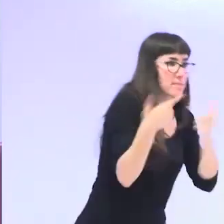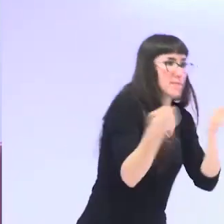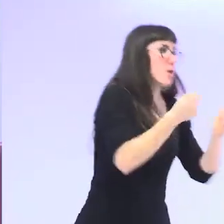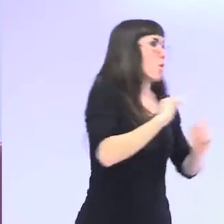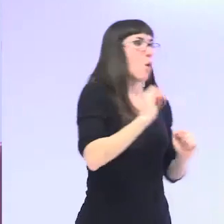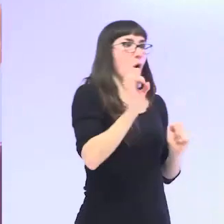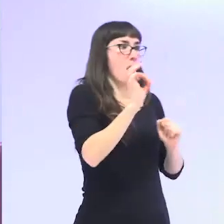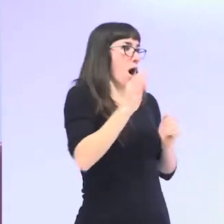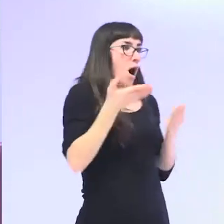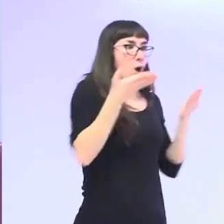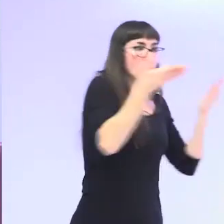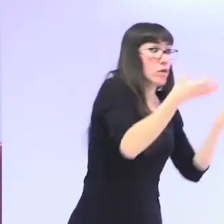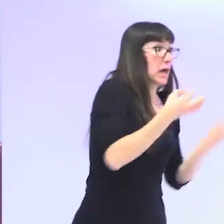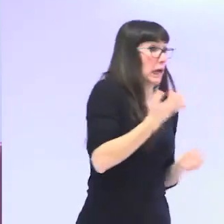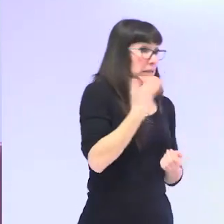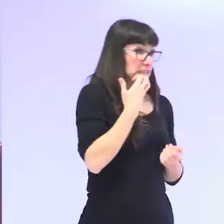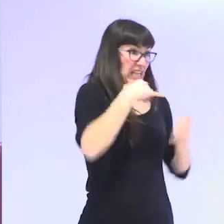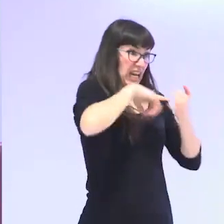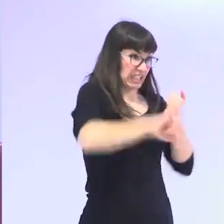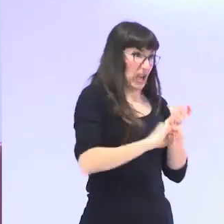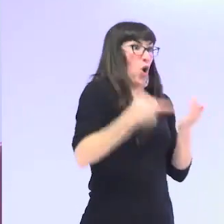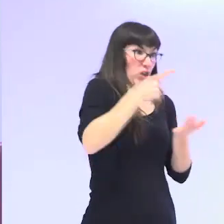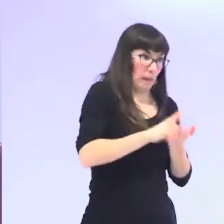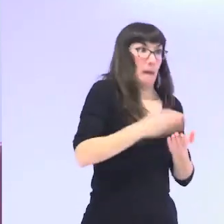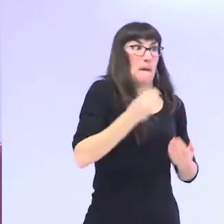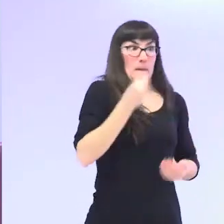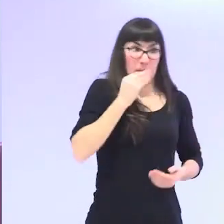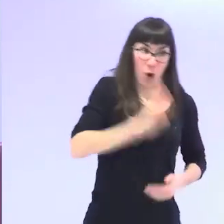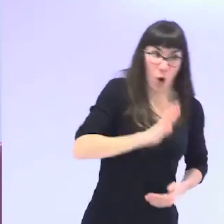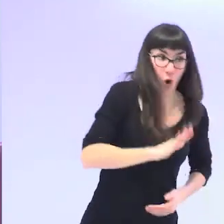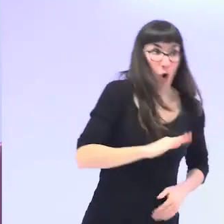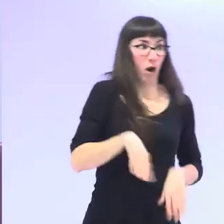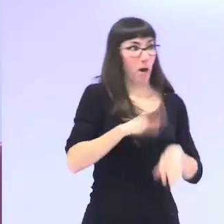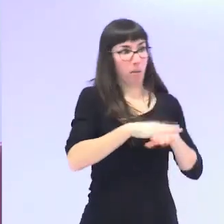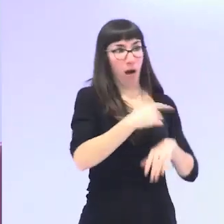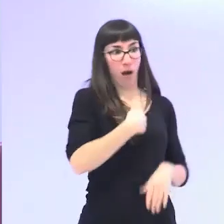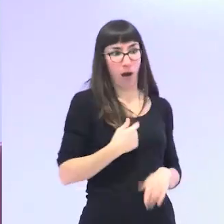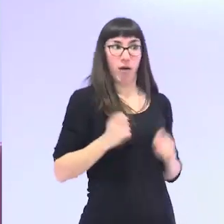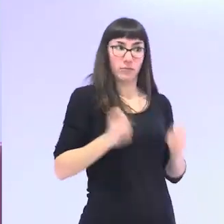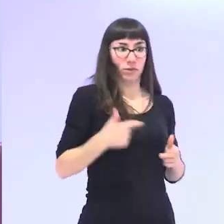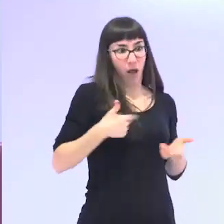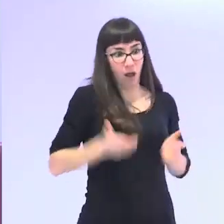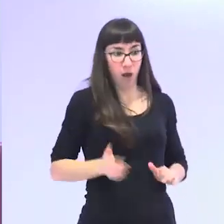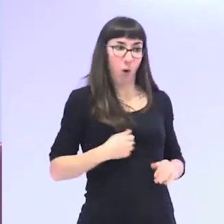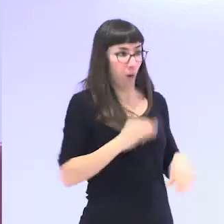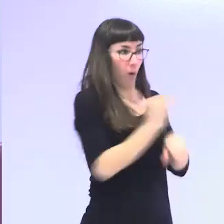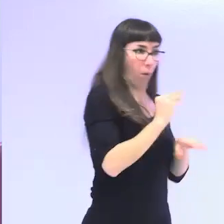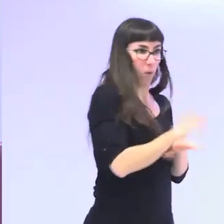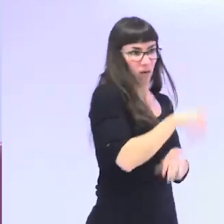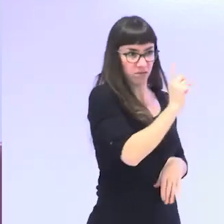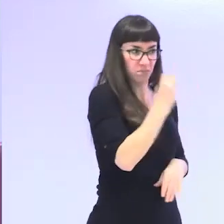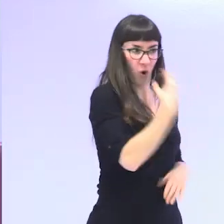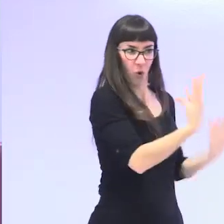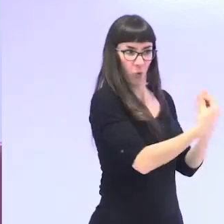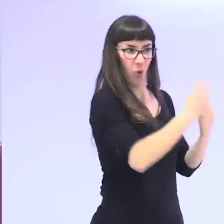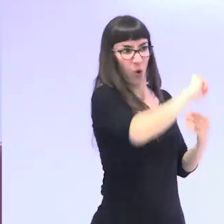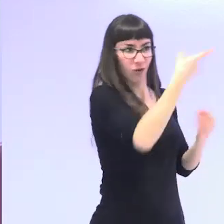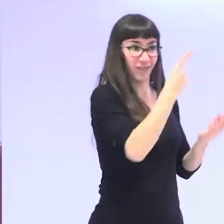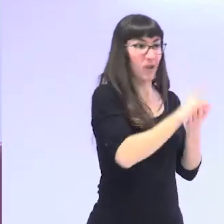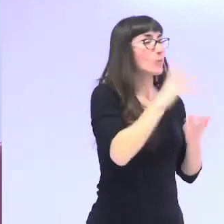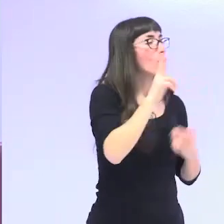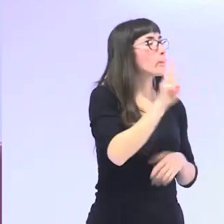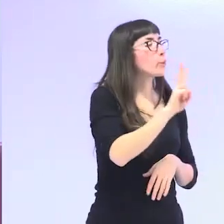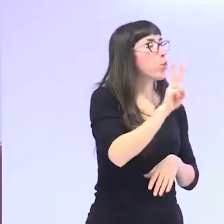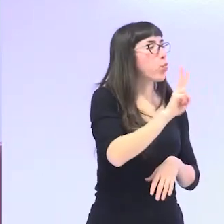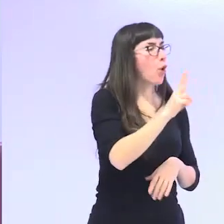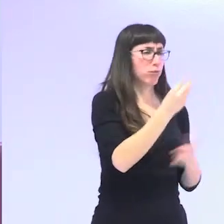incluso si se puede casar de nuevo mejor mejor para que no nos dé la paliza la familia por eso los hombres que se quedan viudos se casan mucho